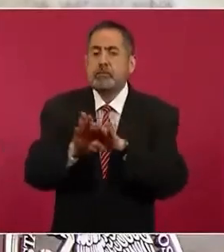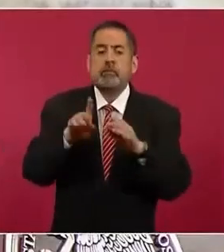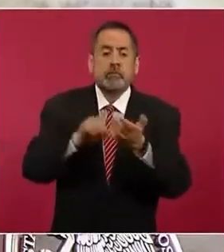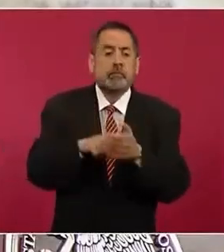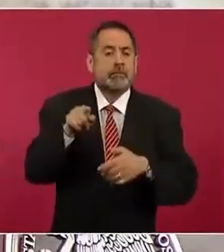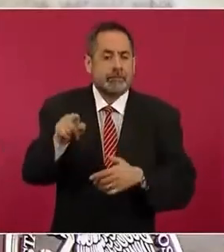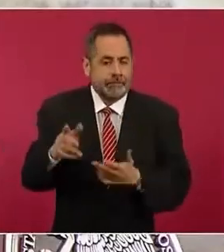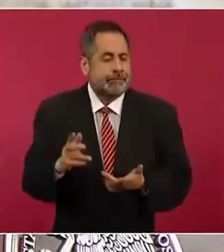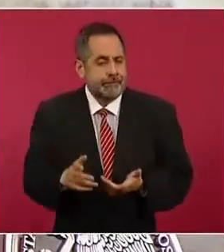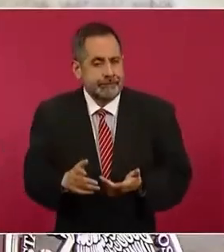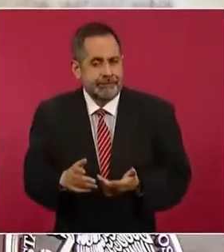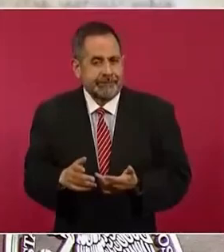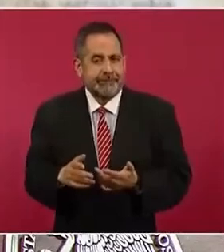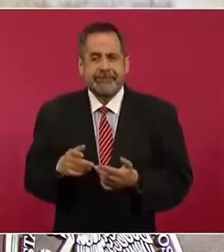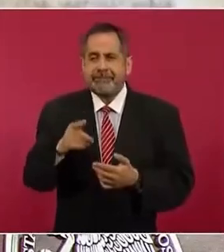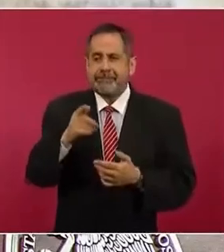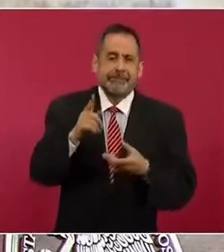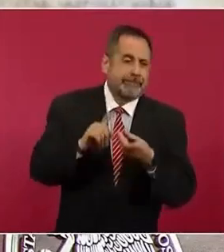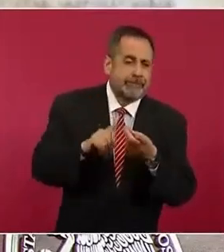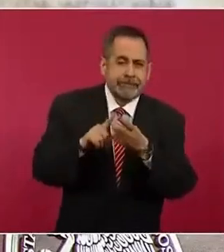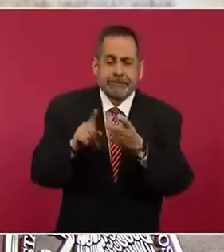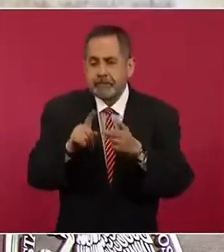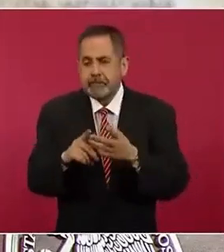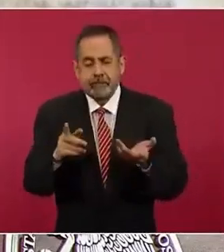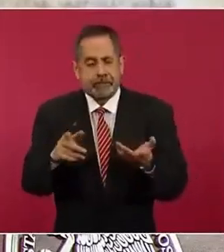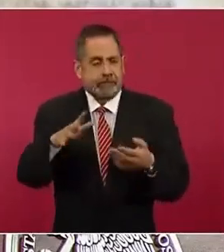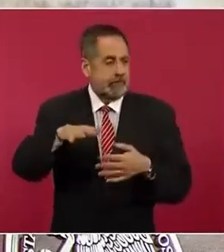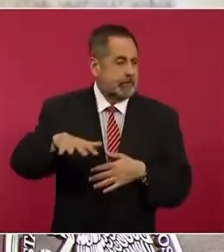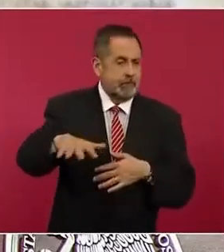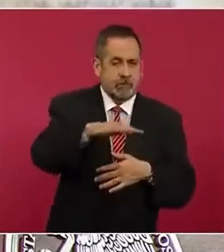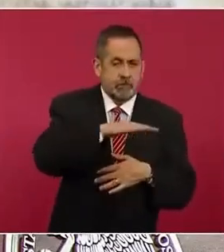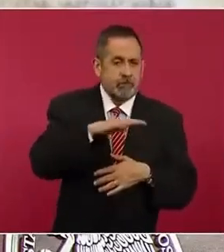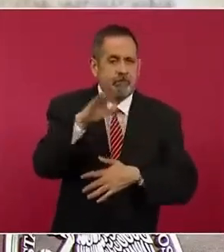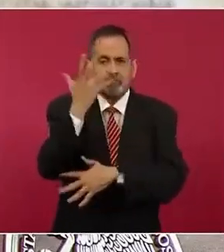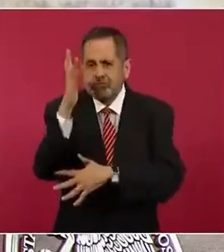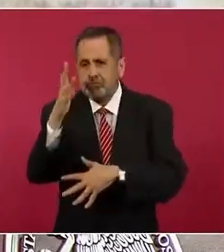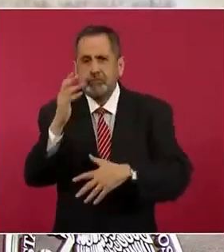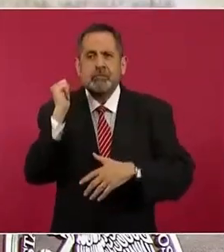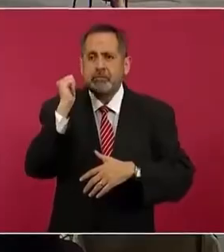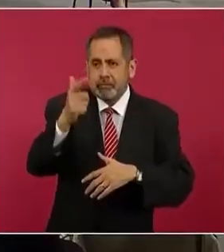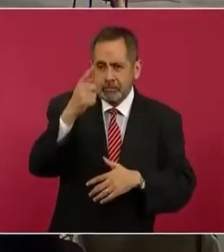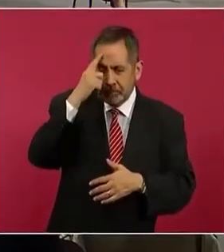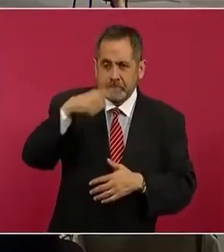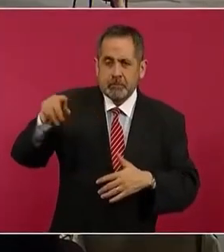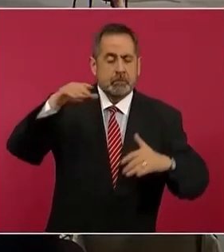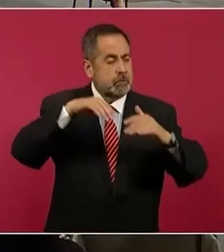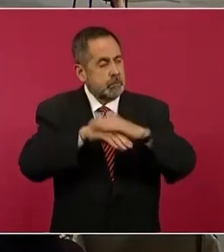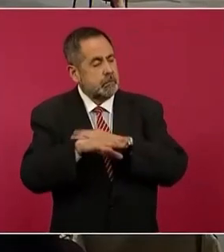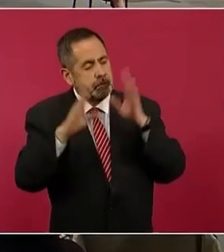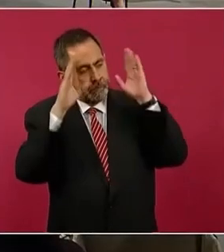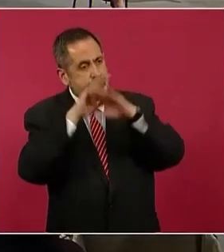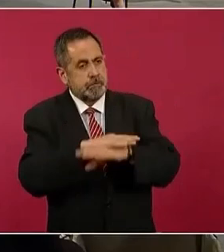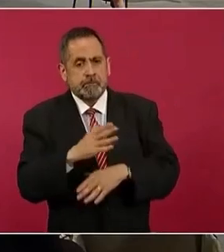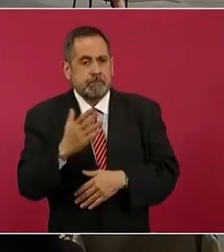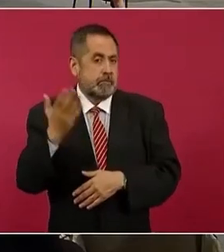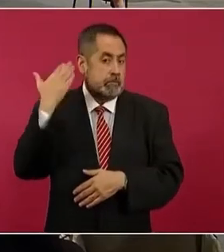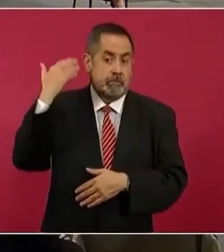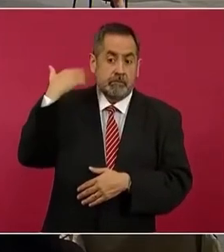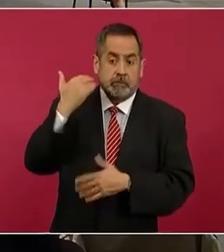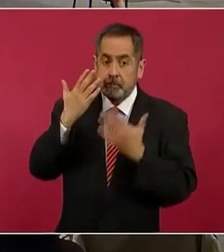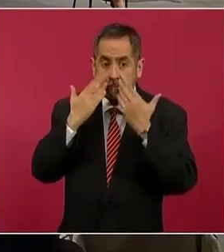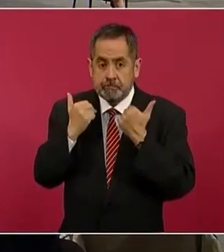donde no hay un espacio público, un parque, un espacio de recreación. Esta